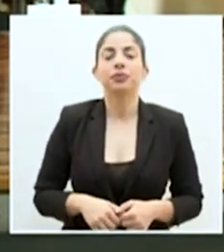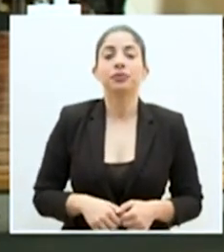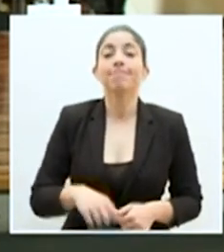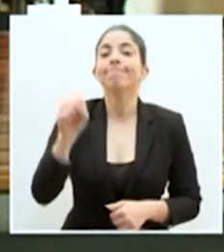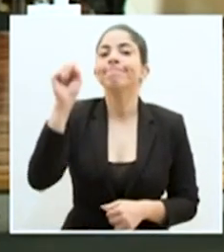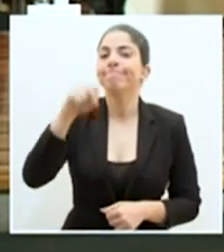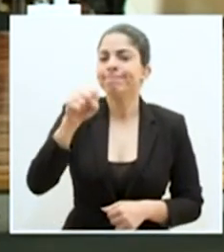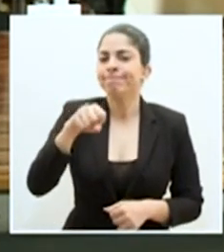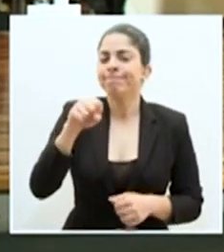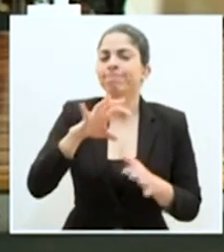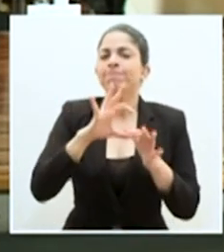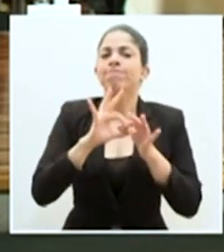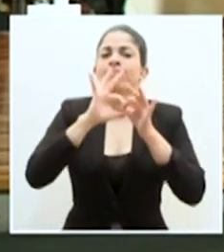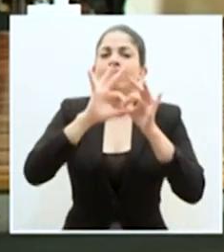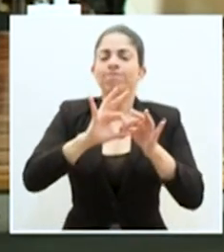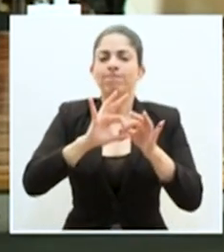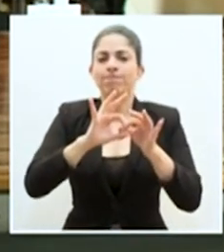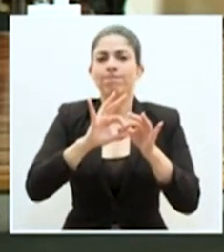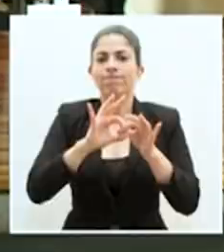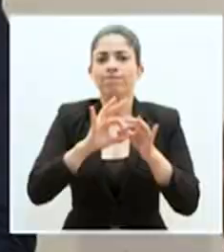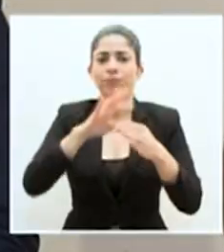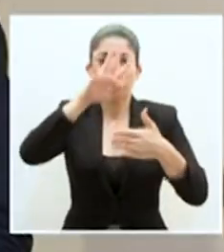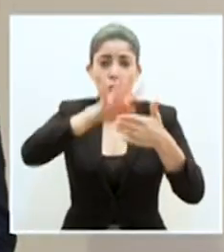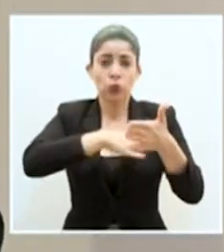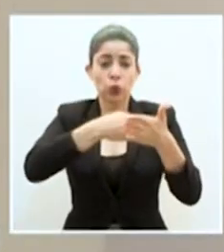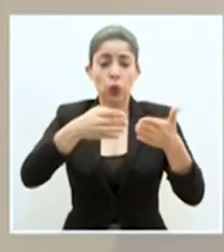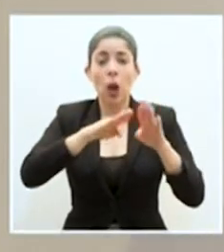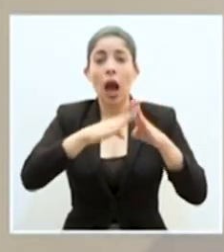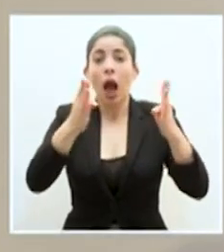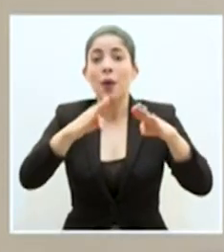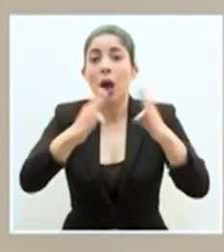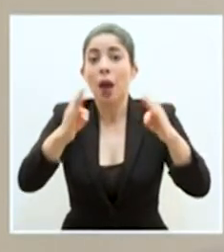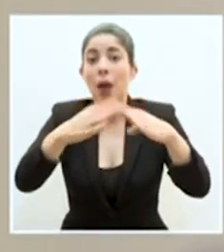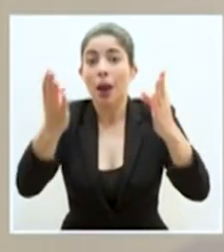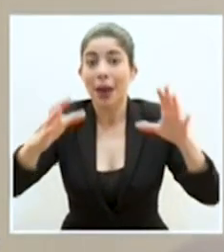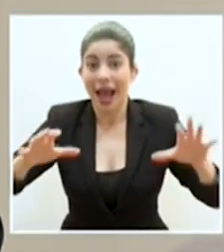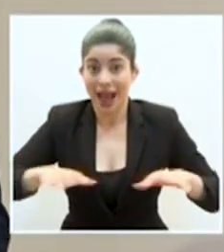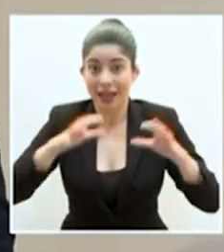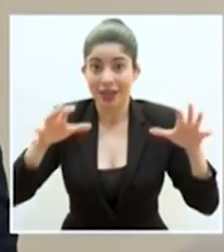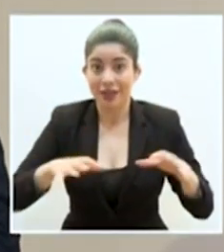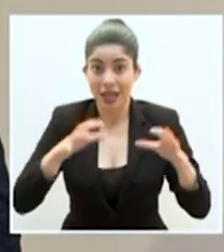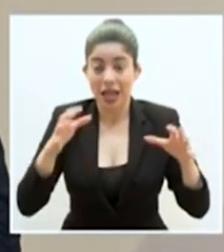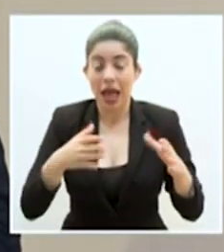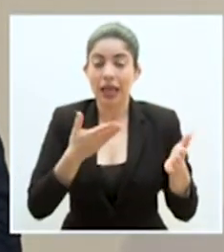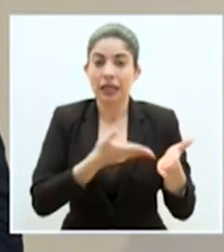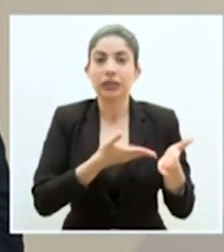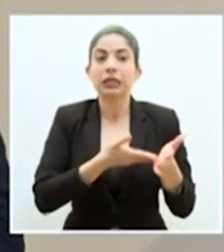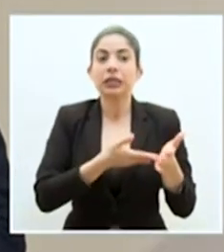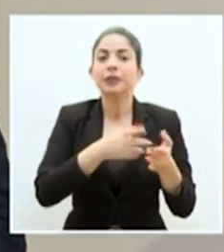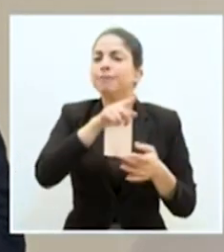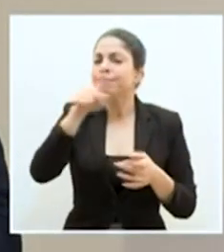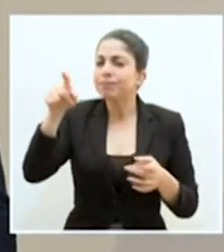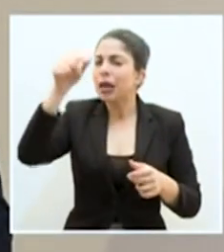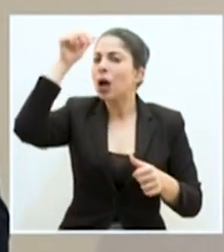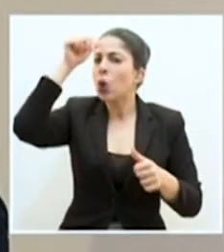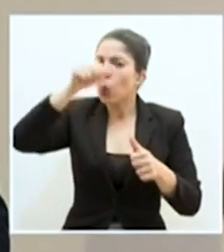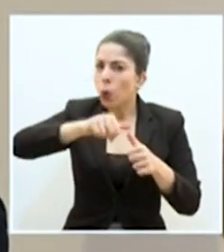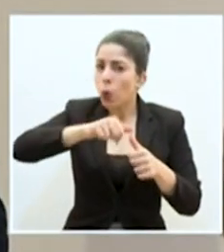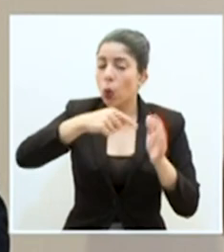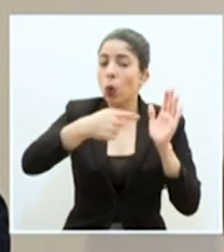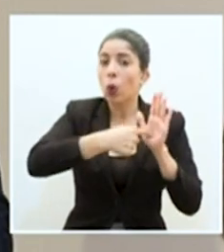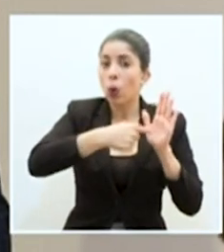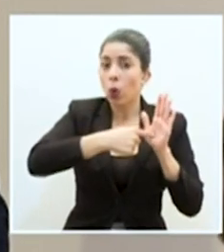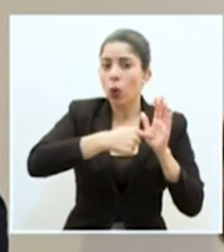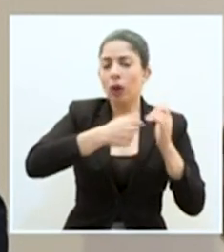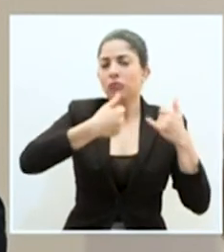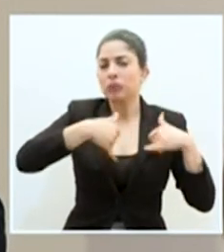Sí, con respecto al cronograma de apertura de actividades, pues recordemos que eso está en